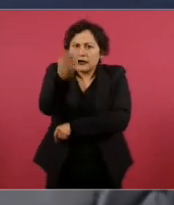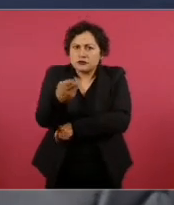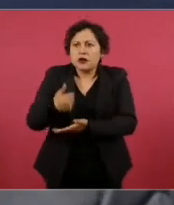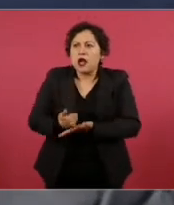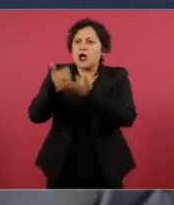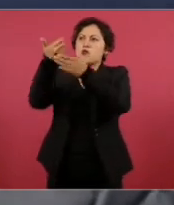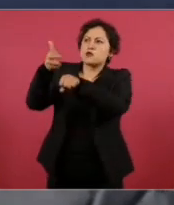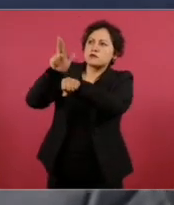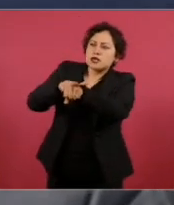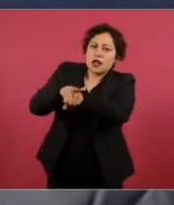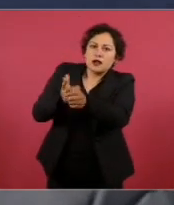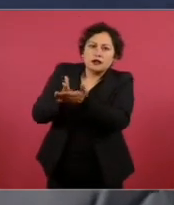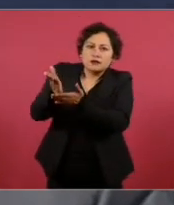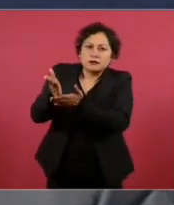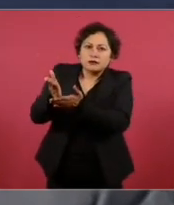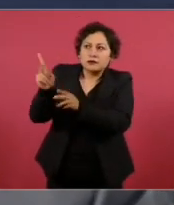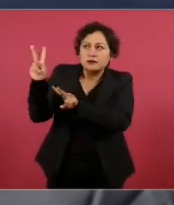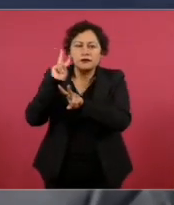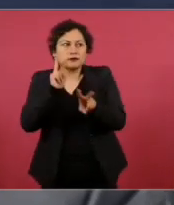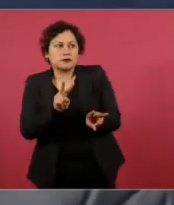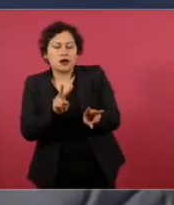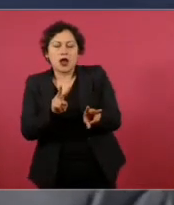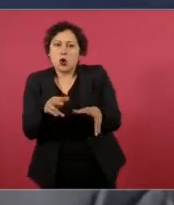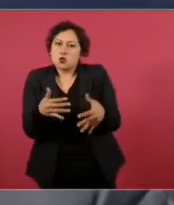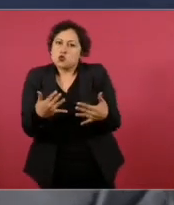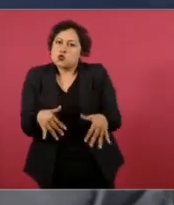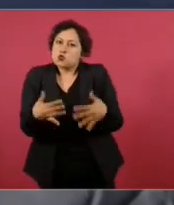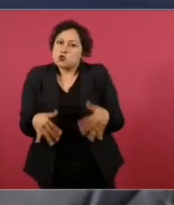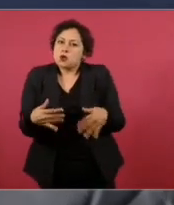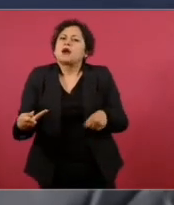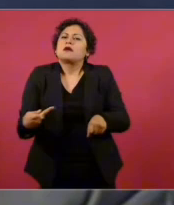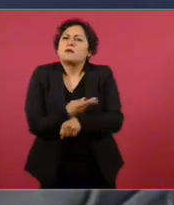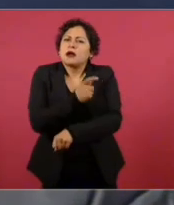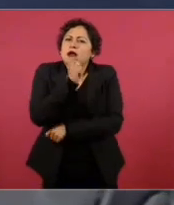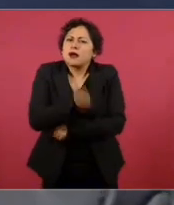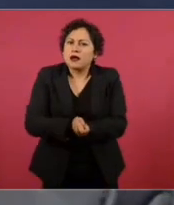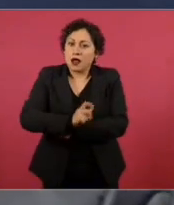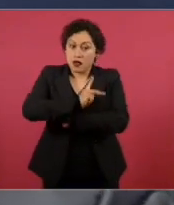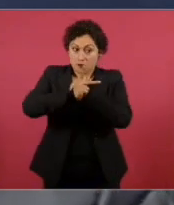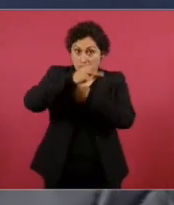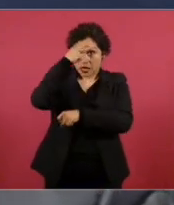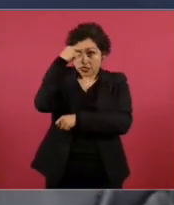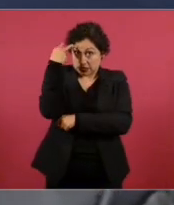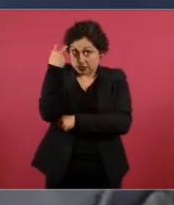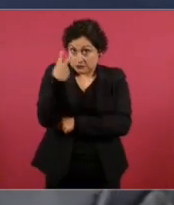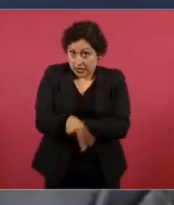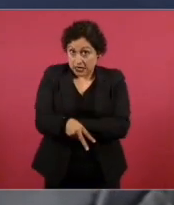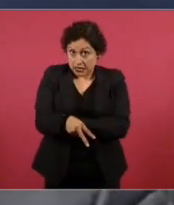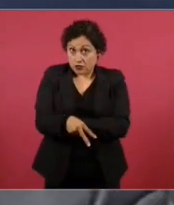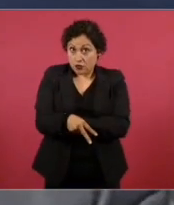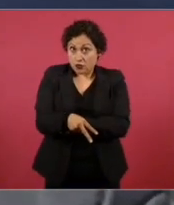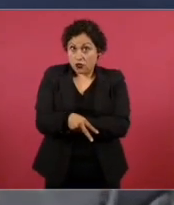pues quiere decir que ya en México se está castigando a todos los que saqueado el país,